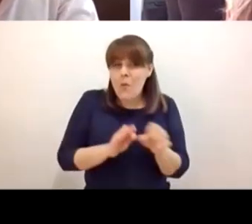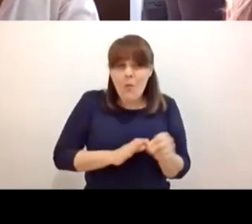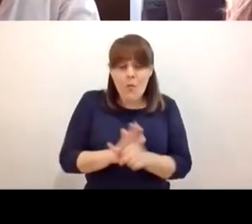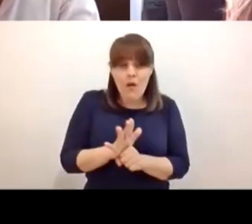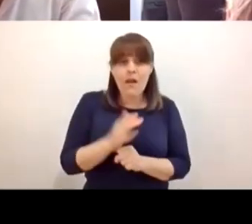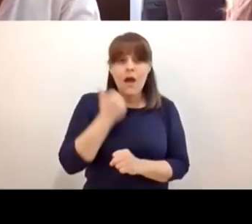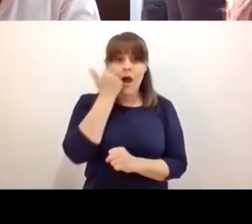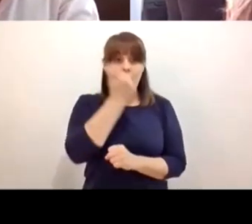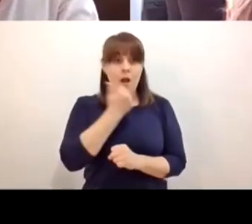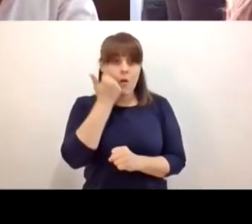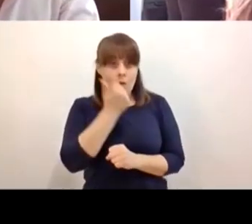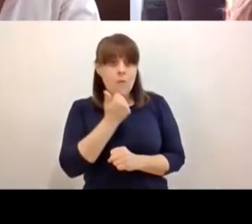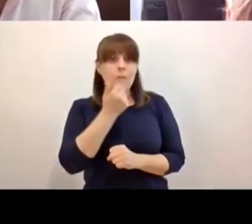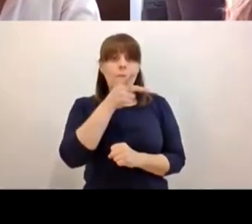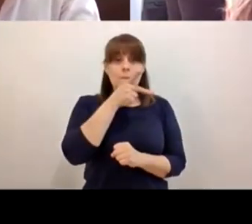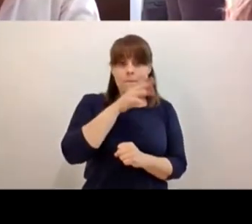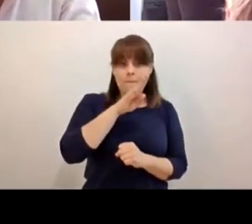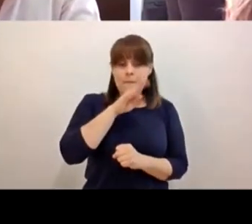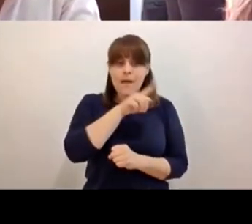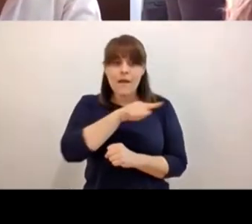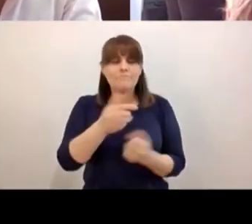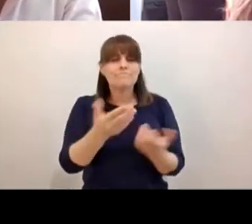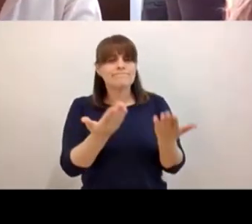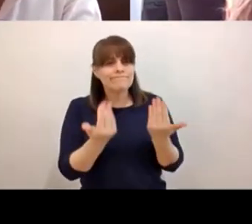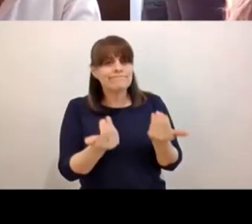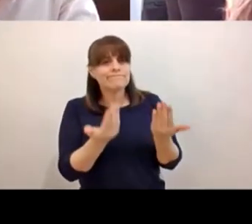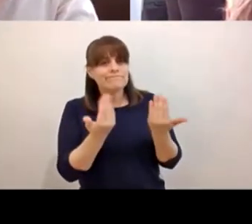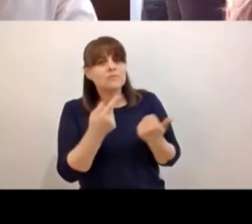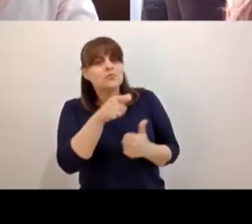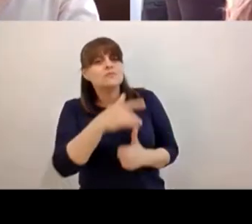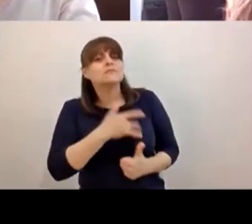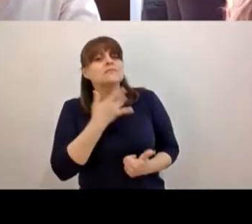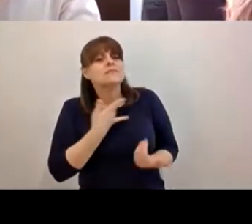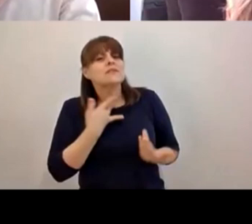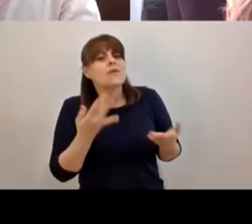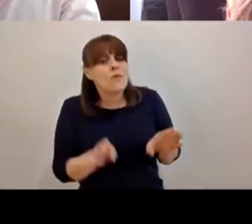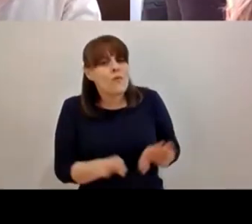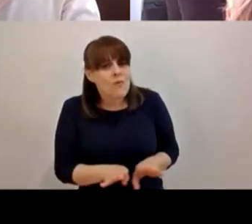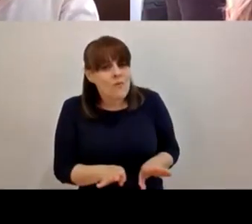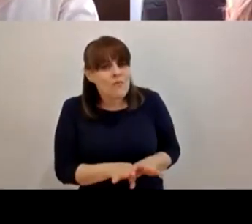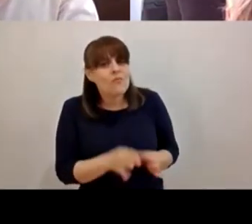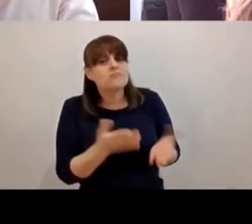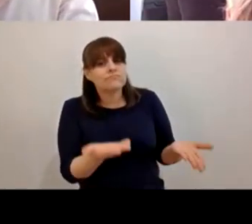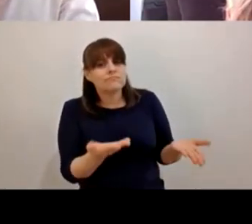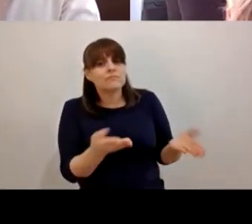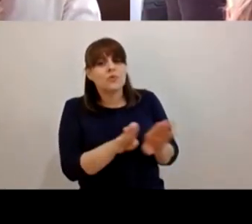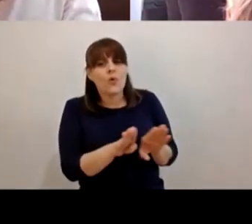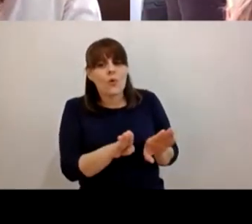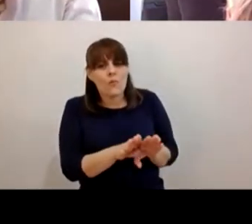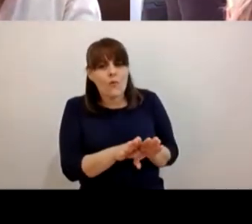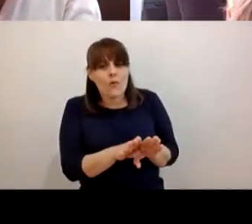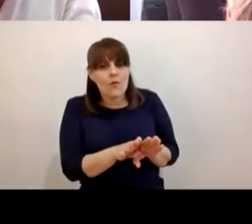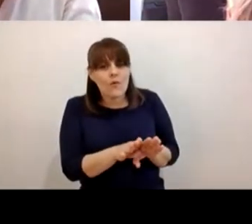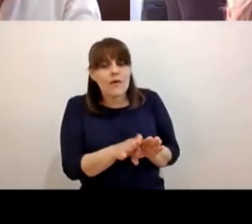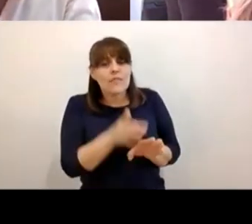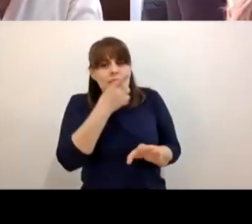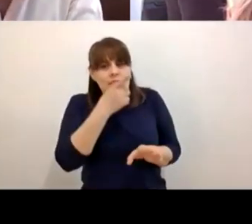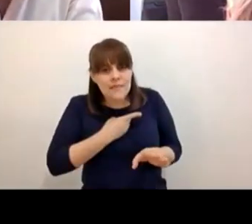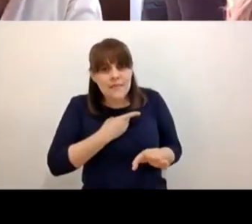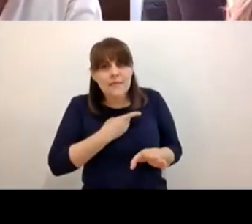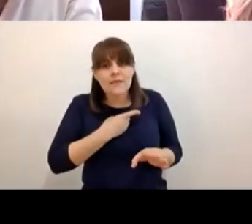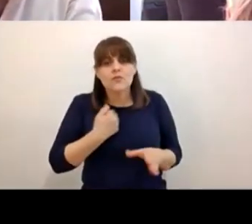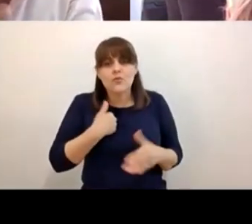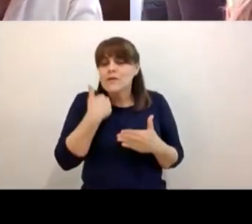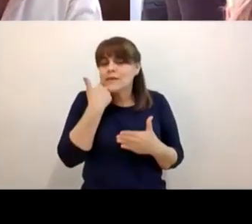alumnos y nuestros padres y familias me digan ¿cómo estás? dime ¿cómo estás? porque me interesa saber ¿cómo